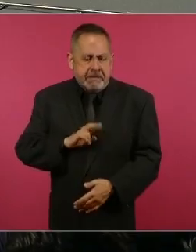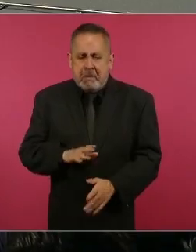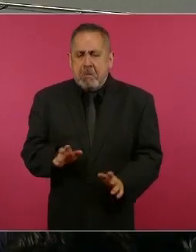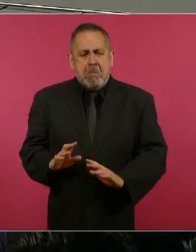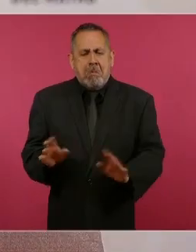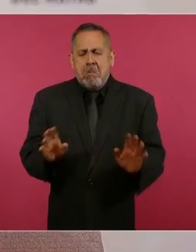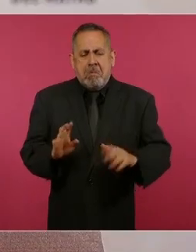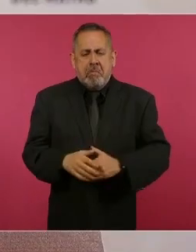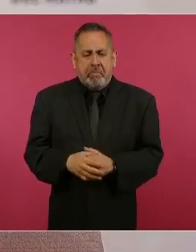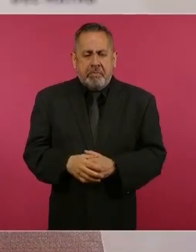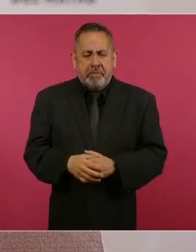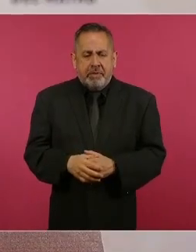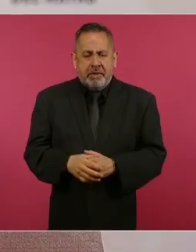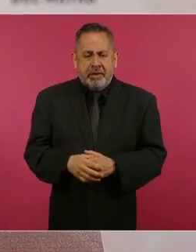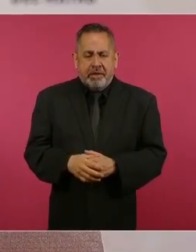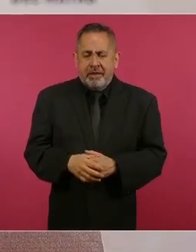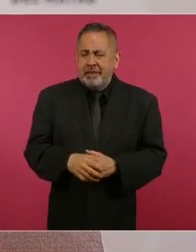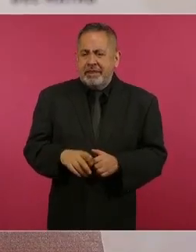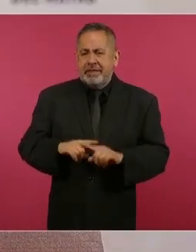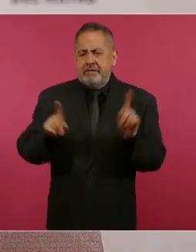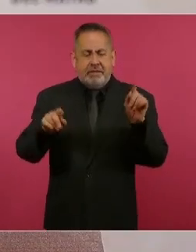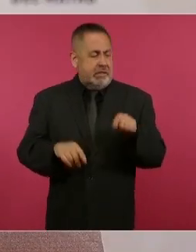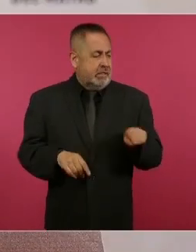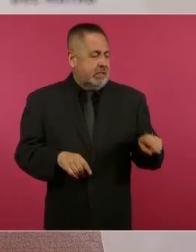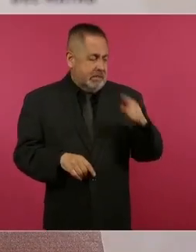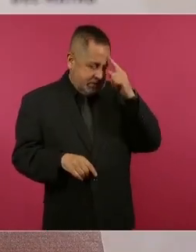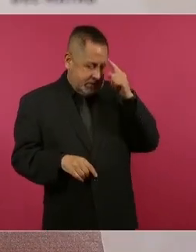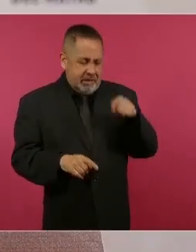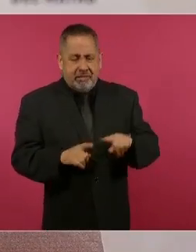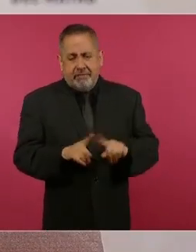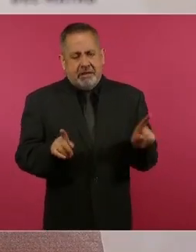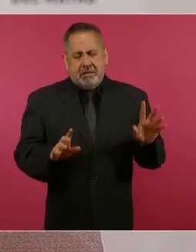muy contrario de lo que piensan algunos,